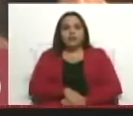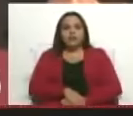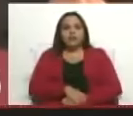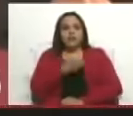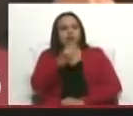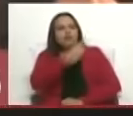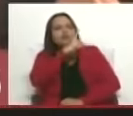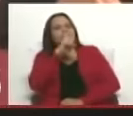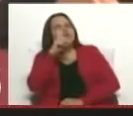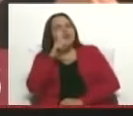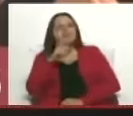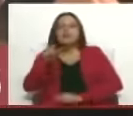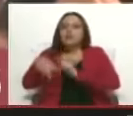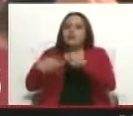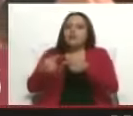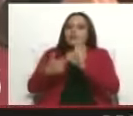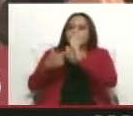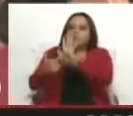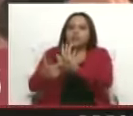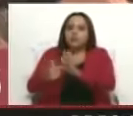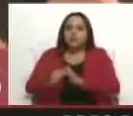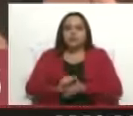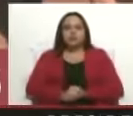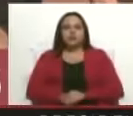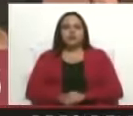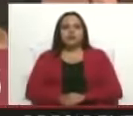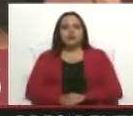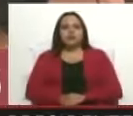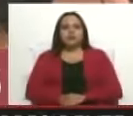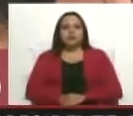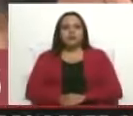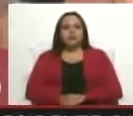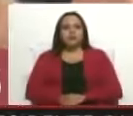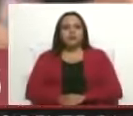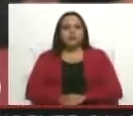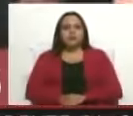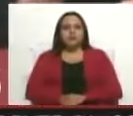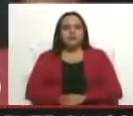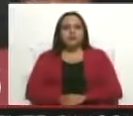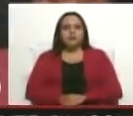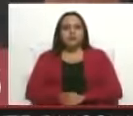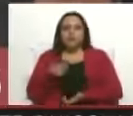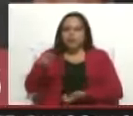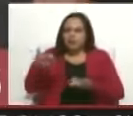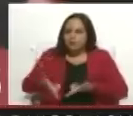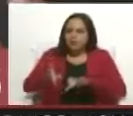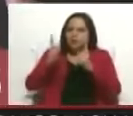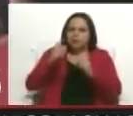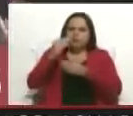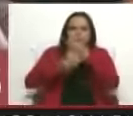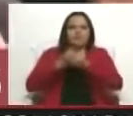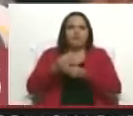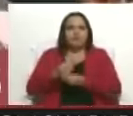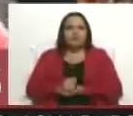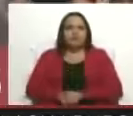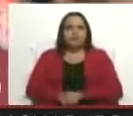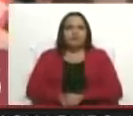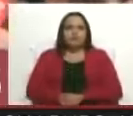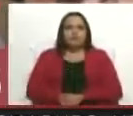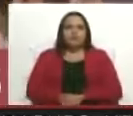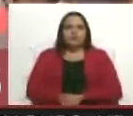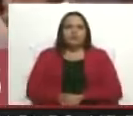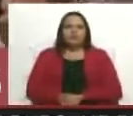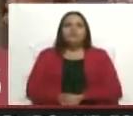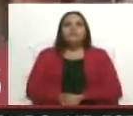va a salir en gaceta. ¿Despachará? Ya tú me haremos. ¿Para esa zona del Esequibo que licencia se estaría? ¿Plataforma de ganas? ¿Cuáles se están